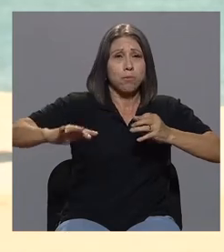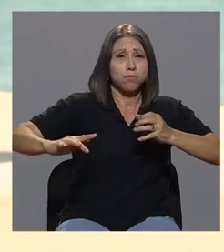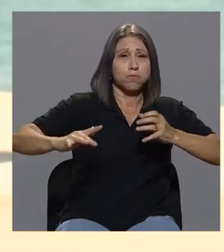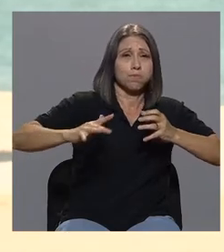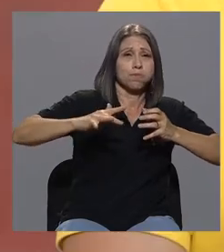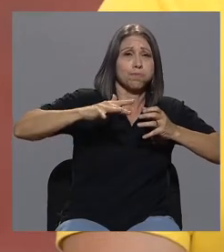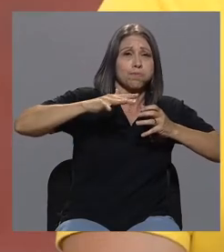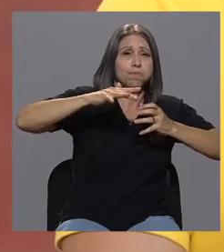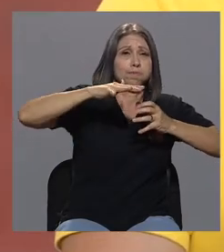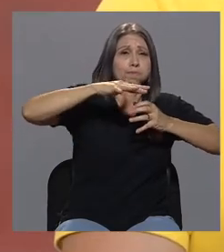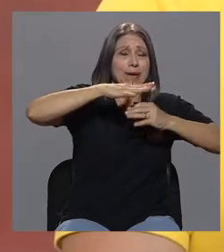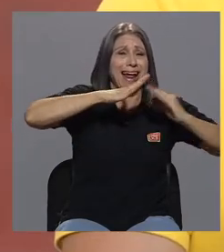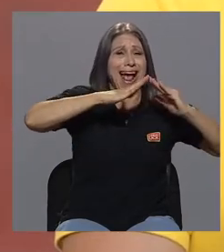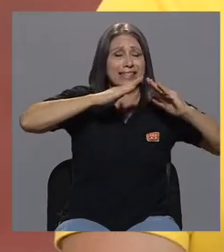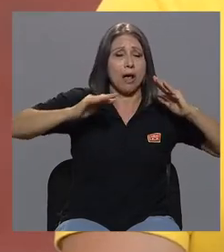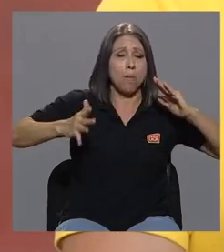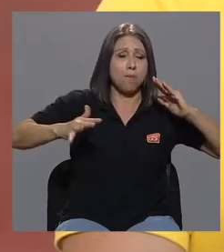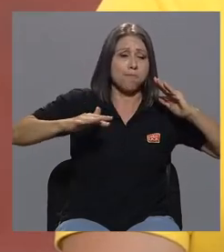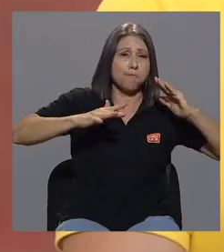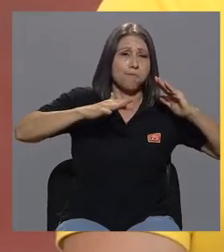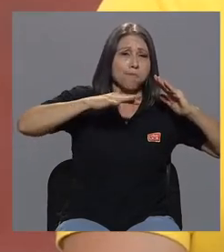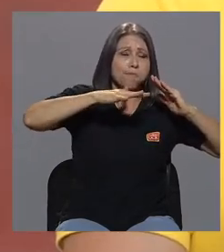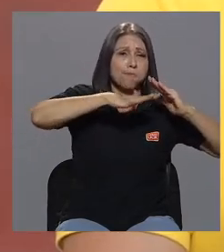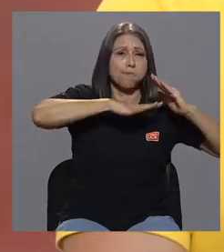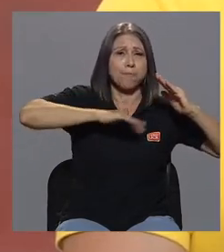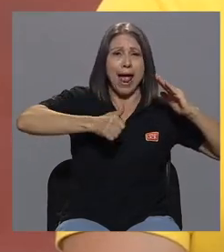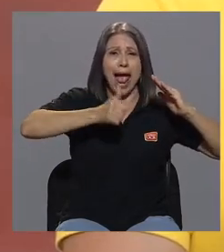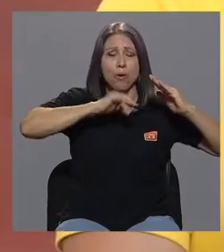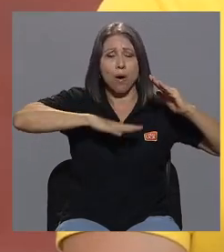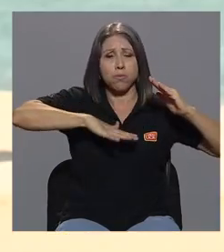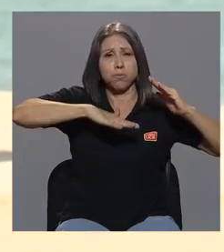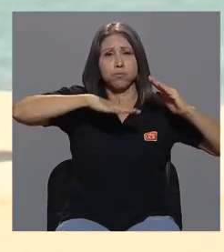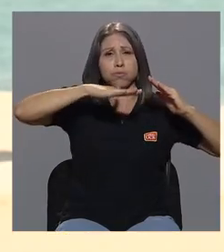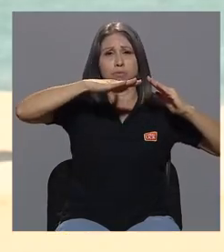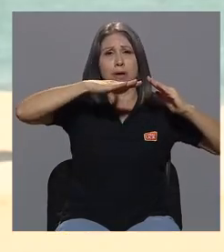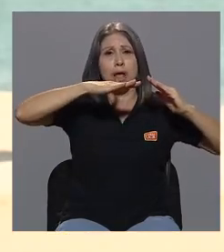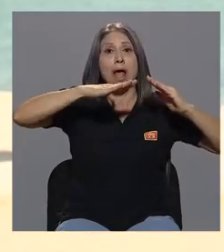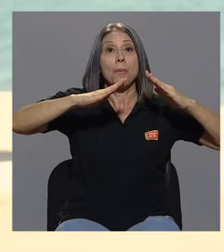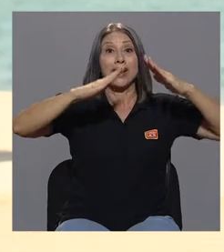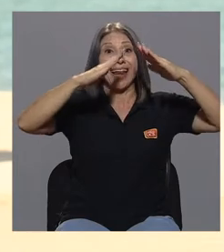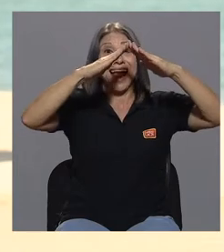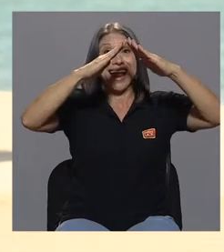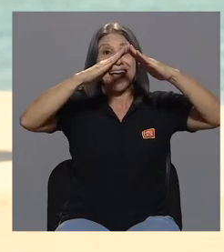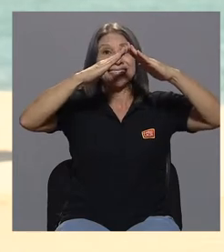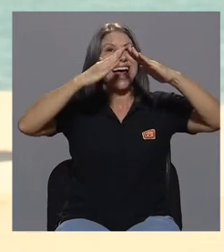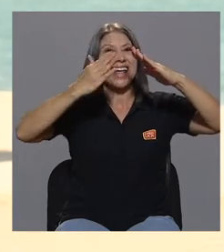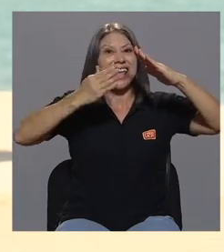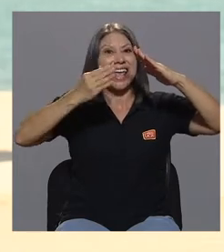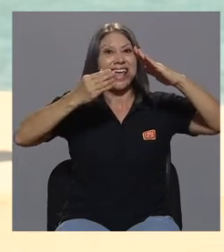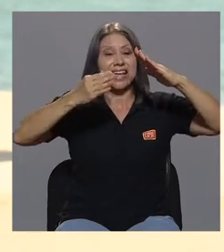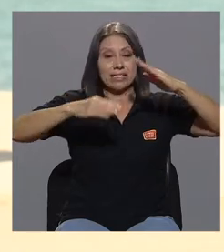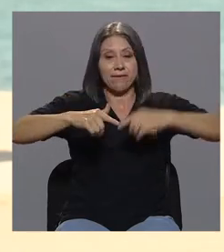inundaba, porque la casa estaba sobre bases, sobre la laguna.